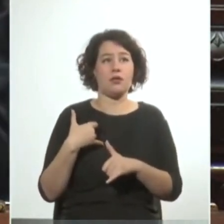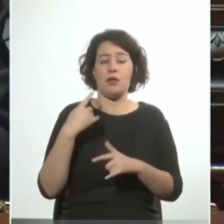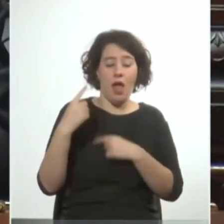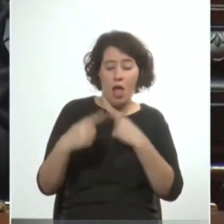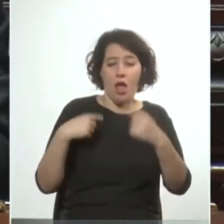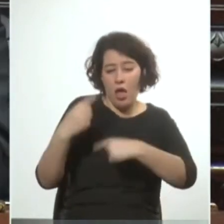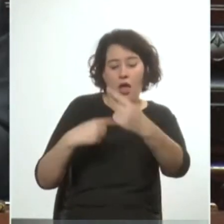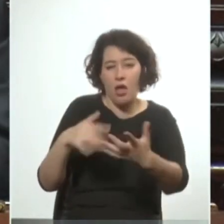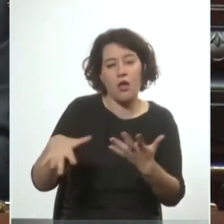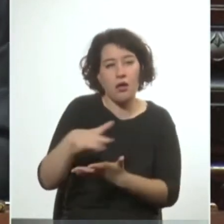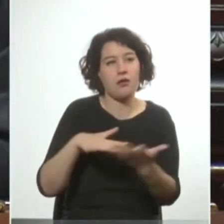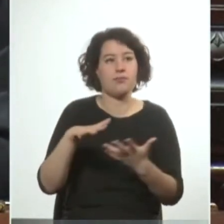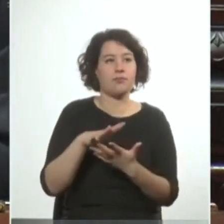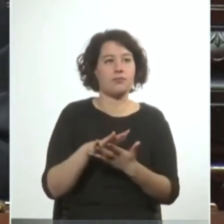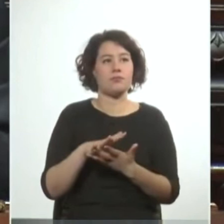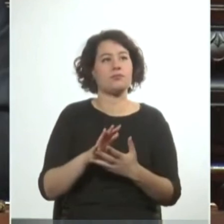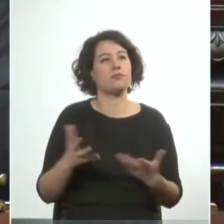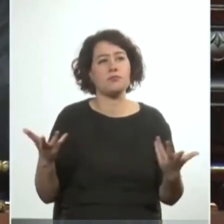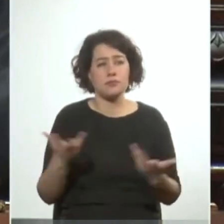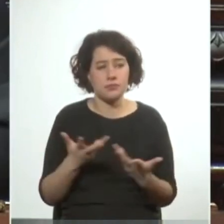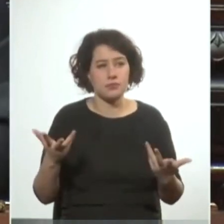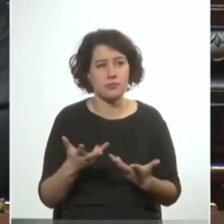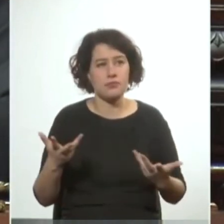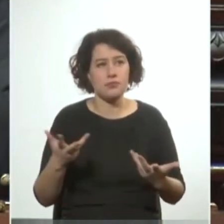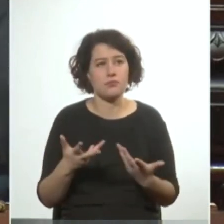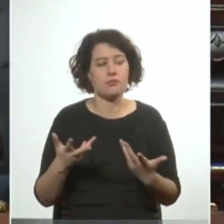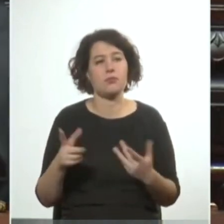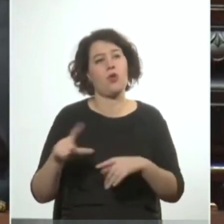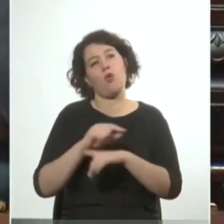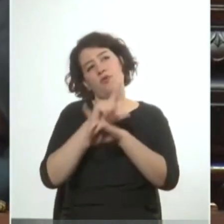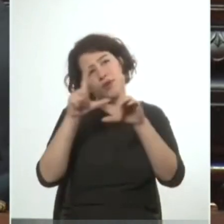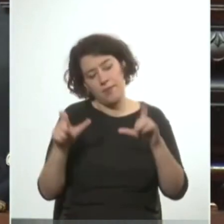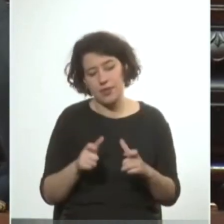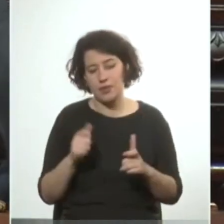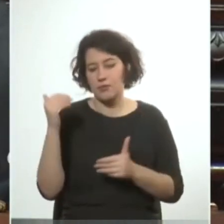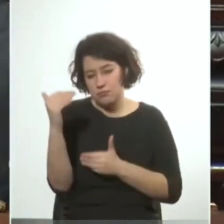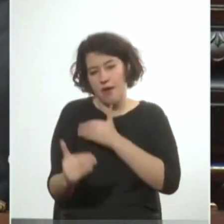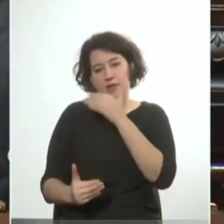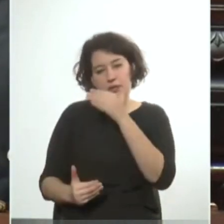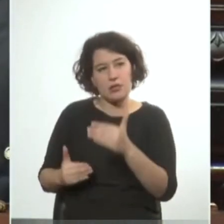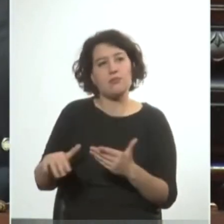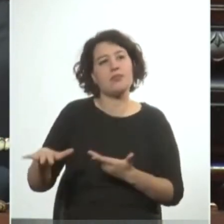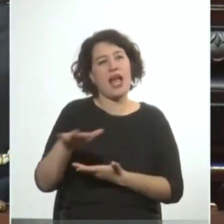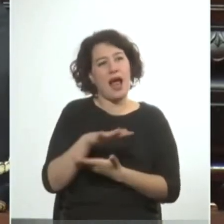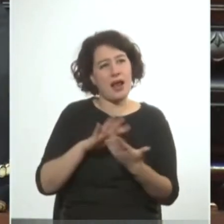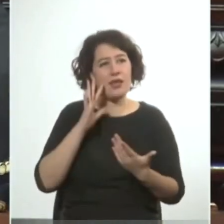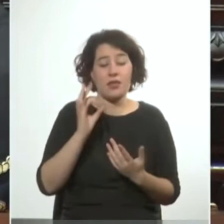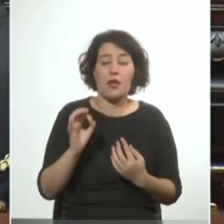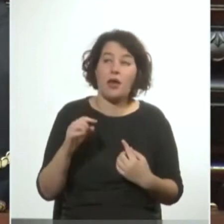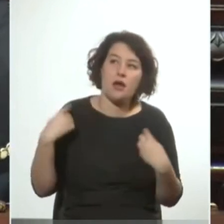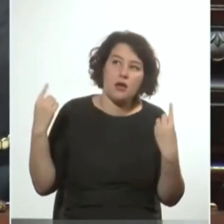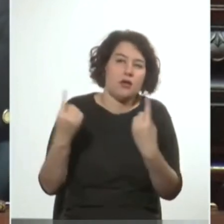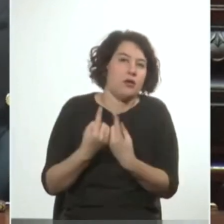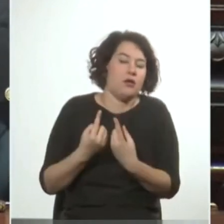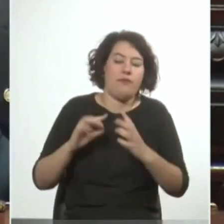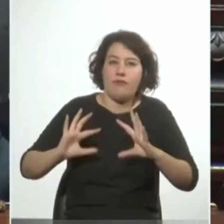sucesivamente ahora por supuesto que fue avanzando una realidad que nos fue ganando a todos y que